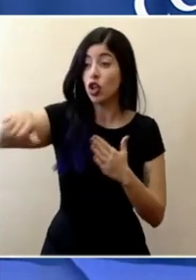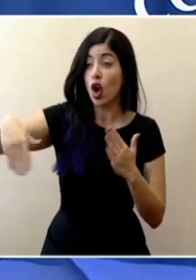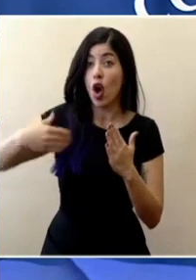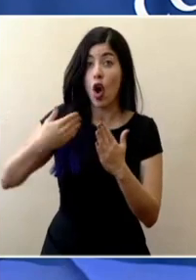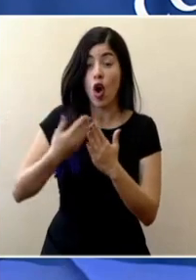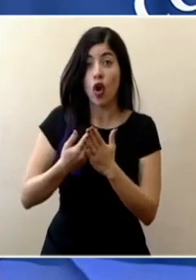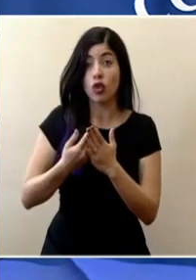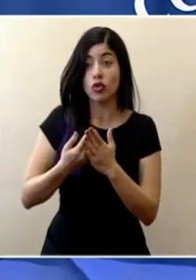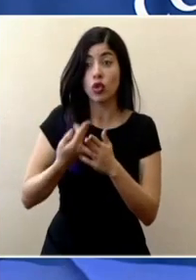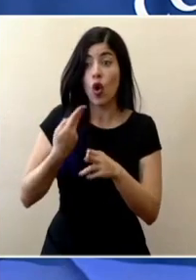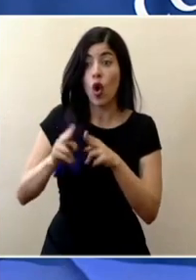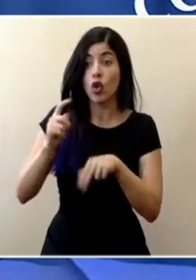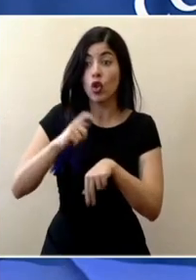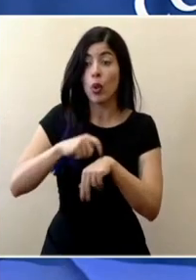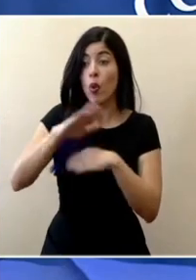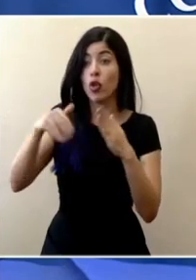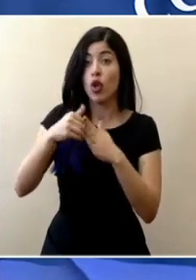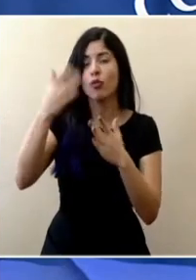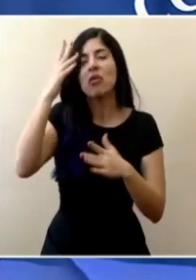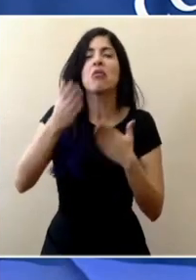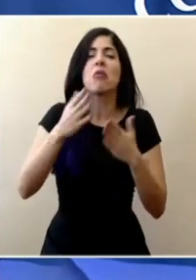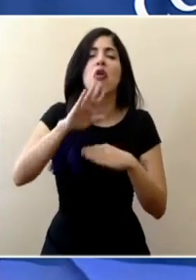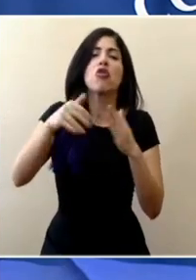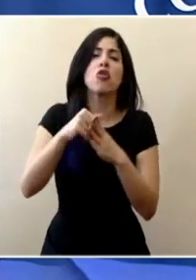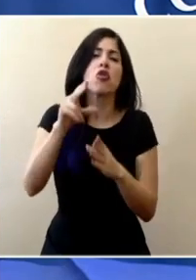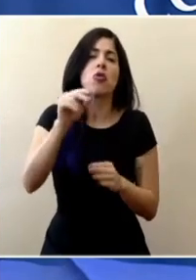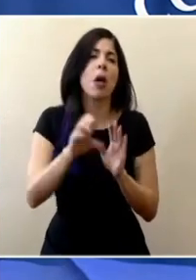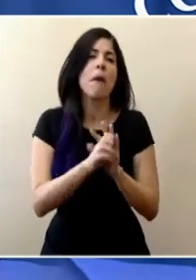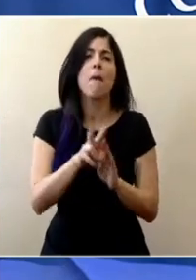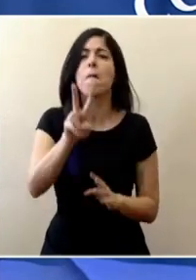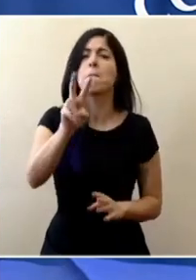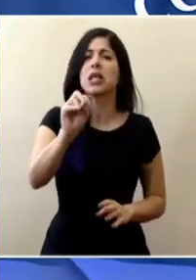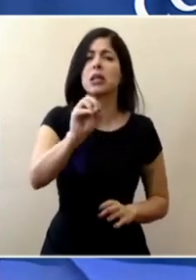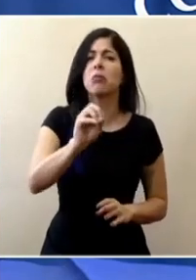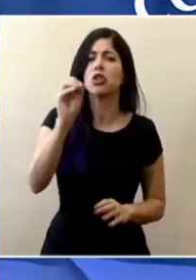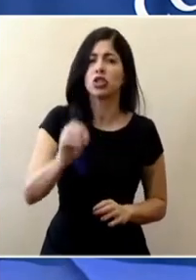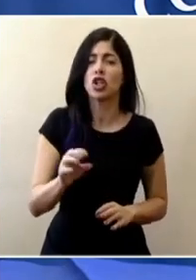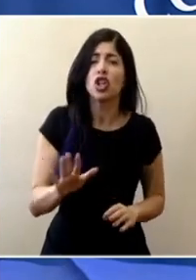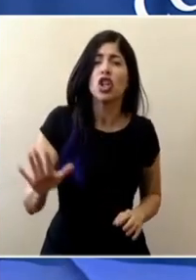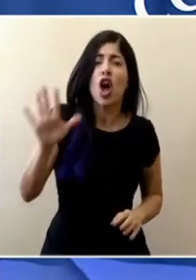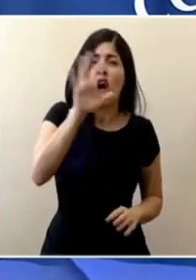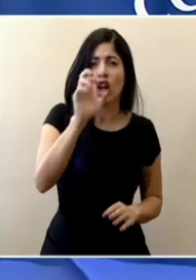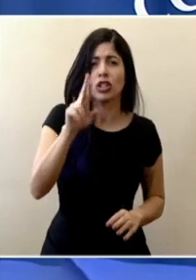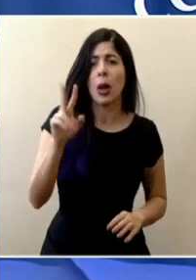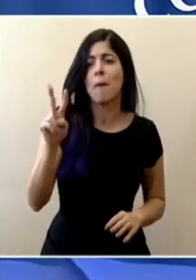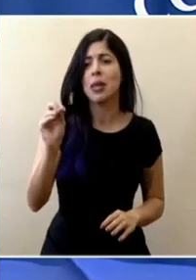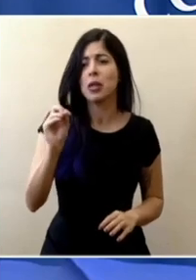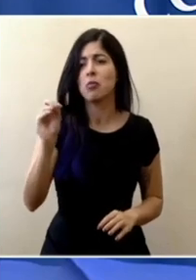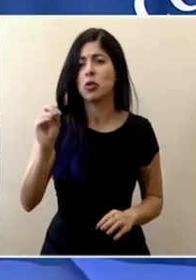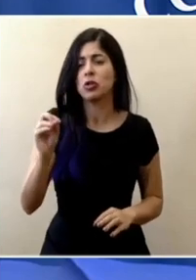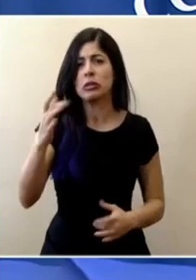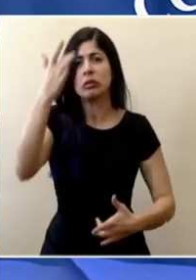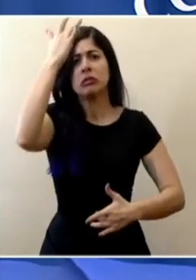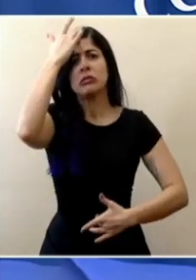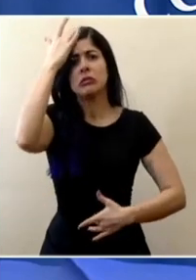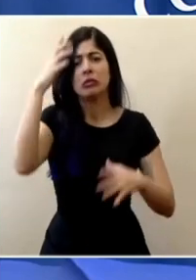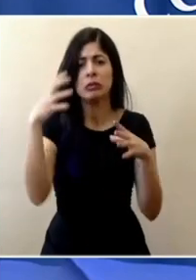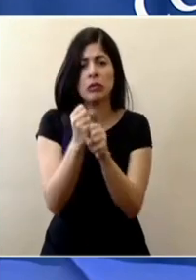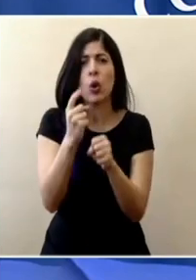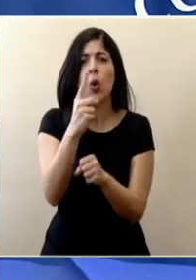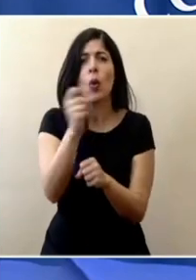en poco tiempo o no digamos todos digamos que un 20% de la población se enferme en cuestión de un mes.